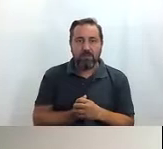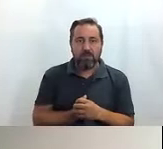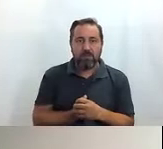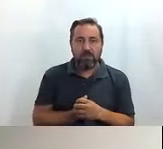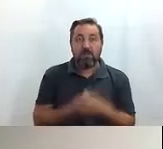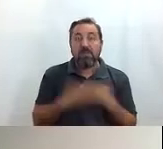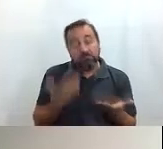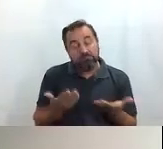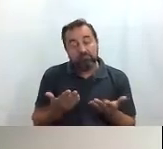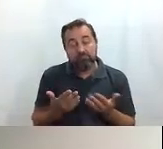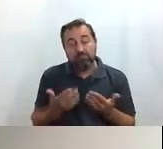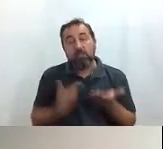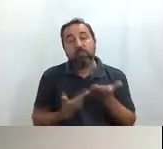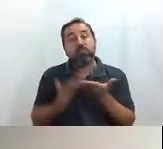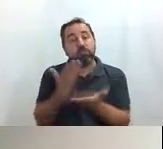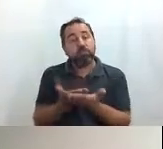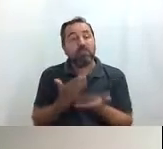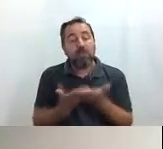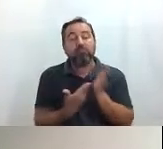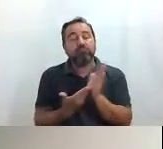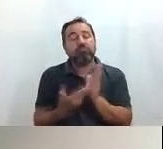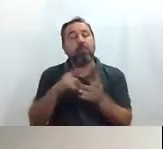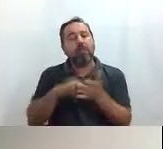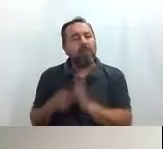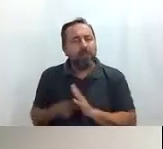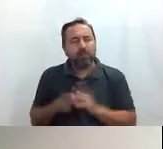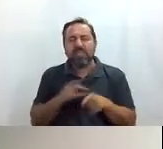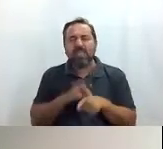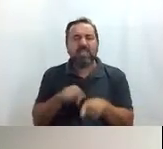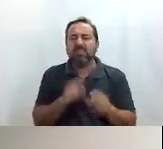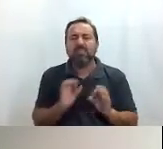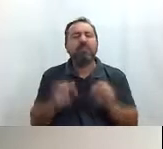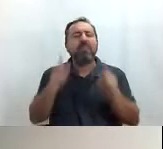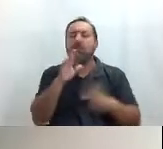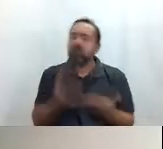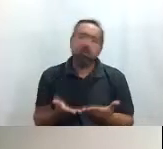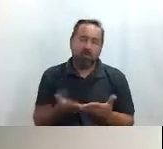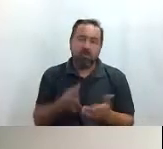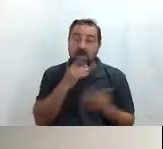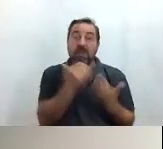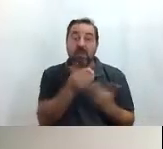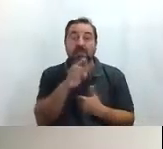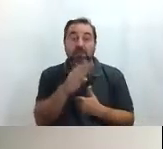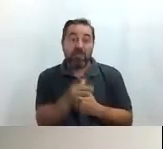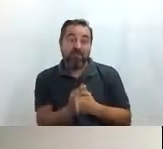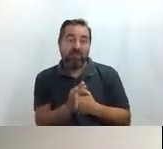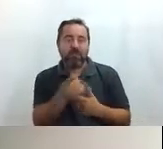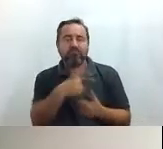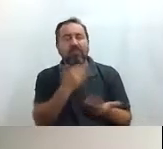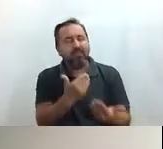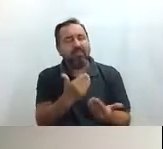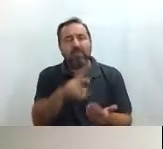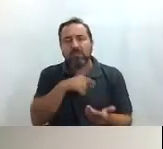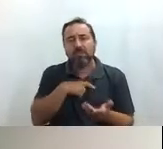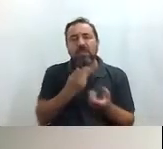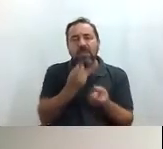Y además de proponeros planes para hacer, pues ¿por qué es especial esta guía? Porque en esta guía, gracias a Predif, hemos recogido toda la